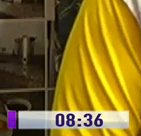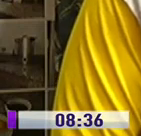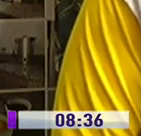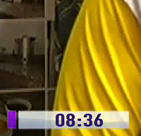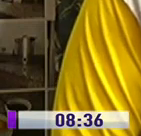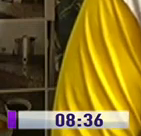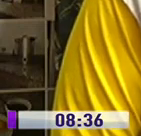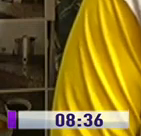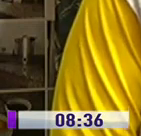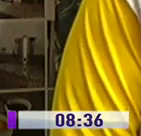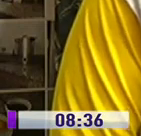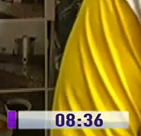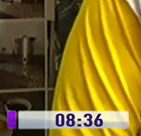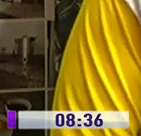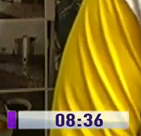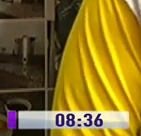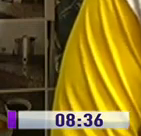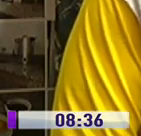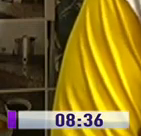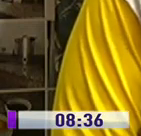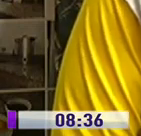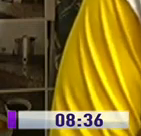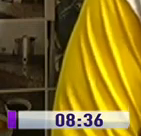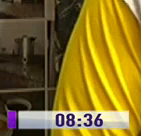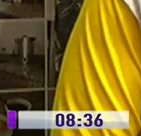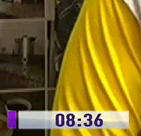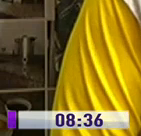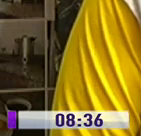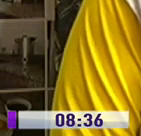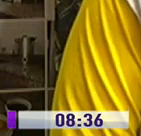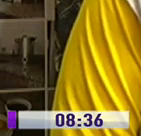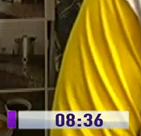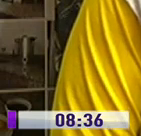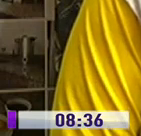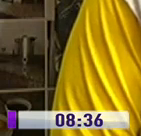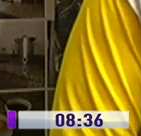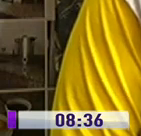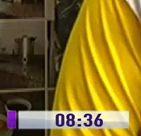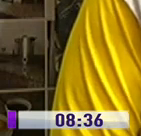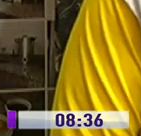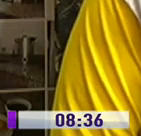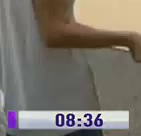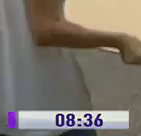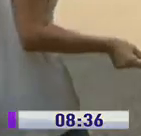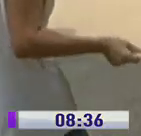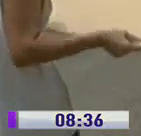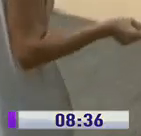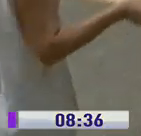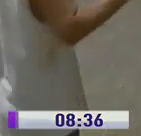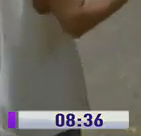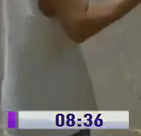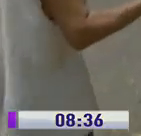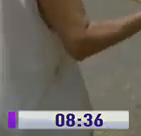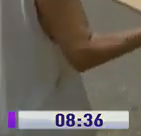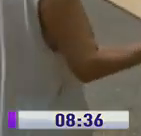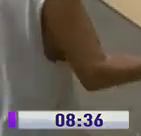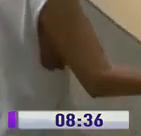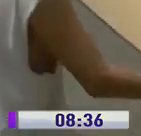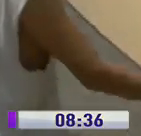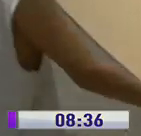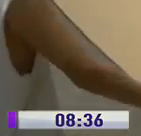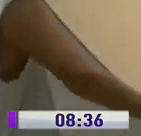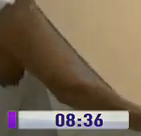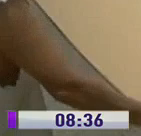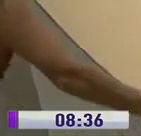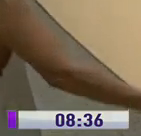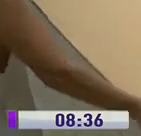hace que a uno también le golpee duro, le estremezca, y la verdad ya estoy débil también. Y así continúan descargando la madera y